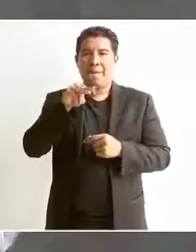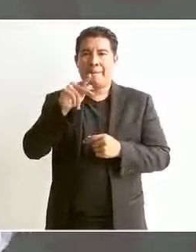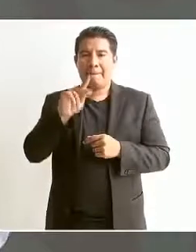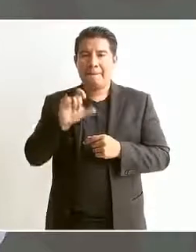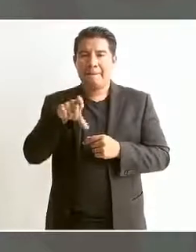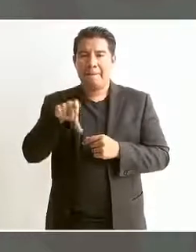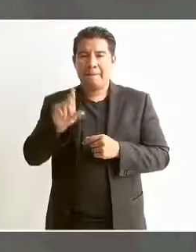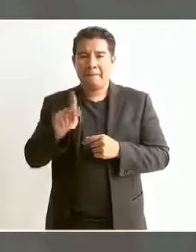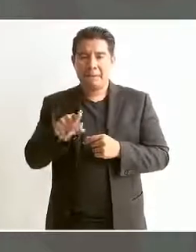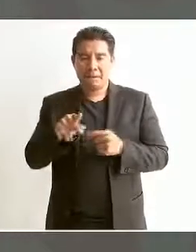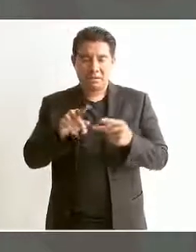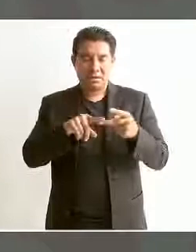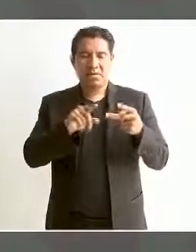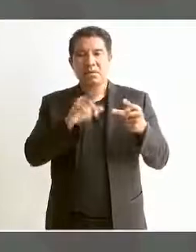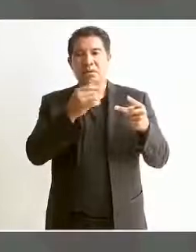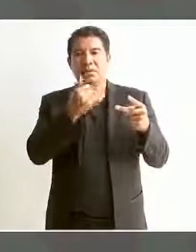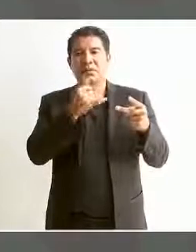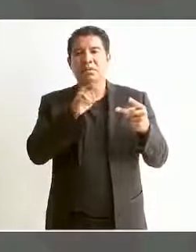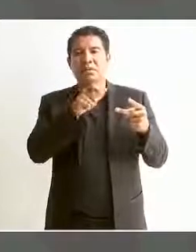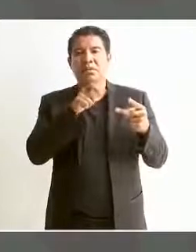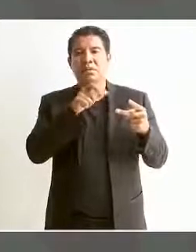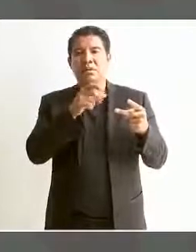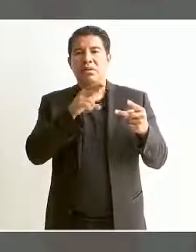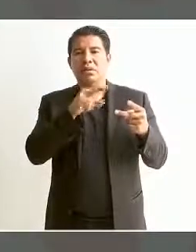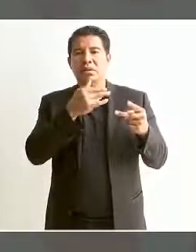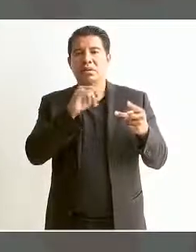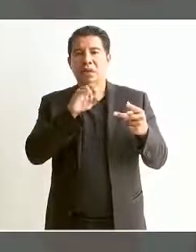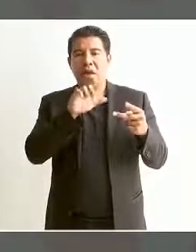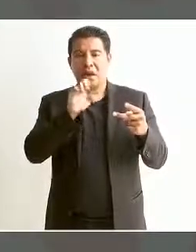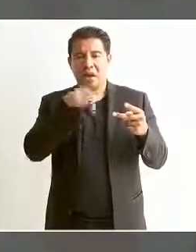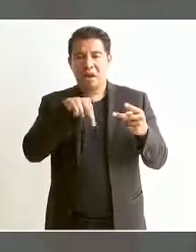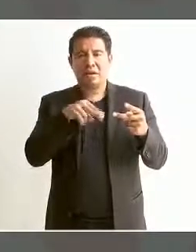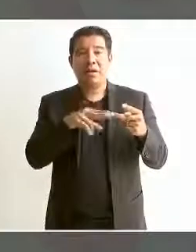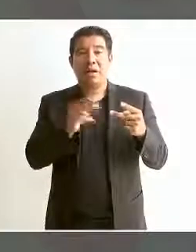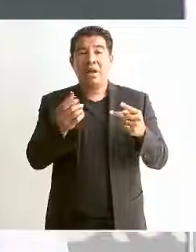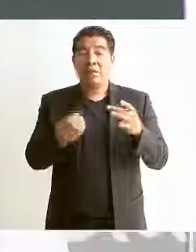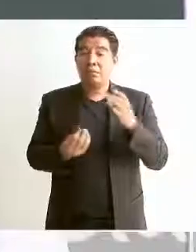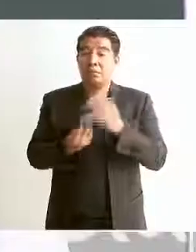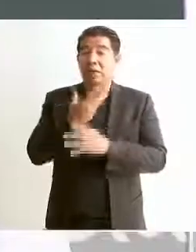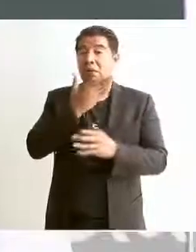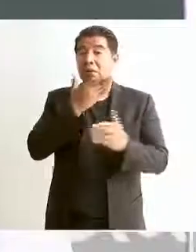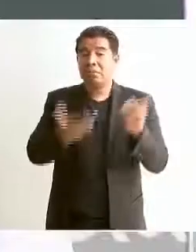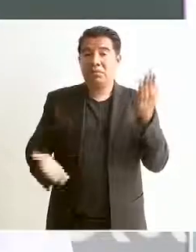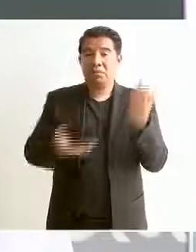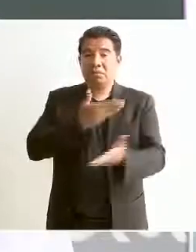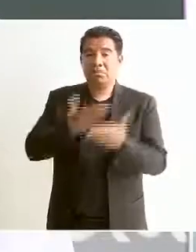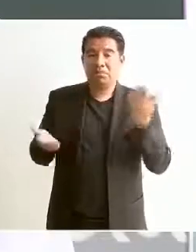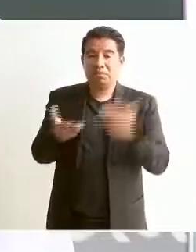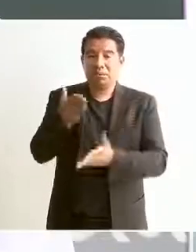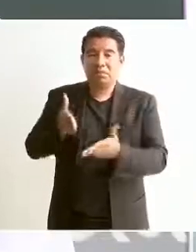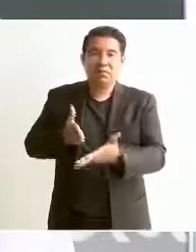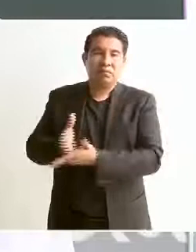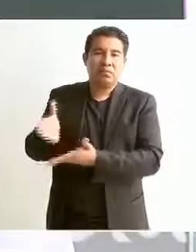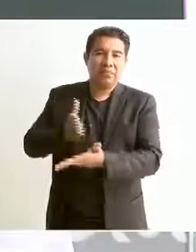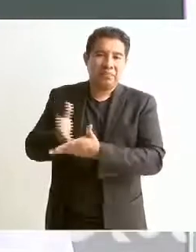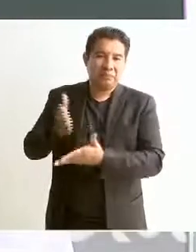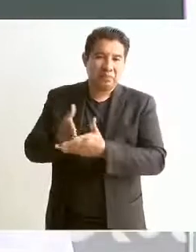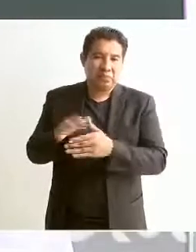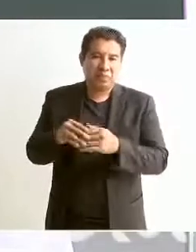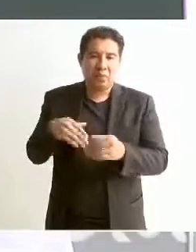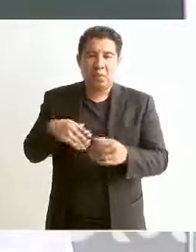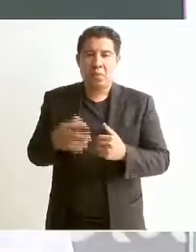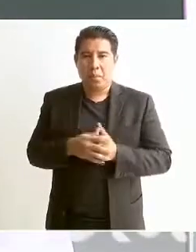antes inclusive que llegaran los nuevos colonos que